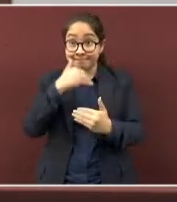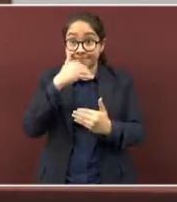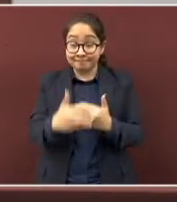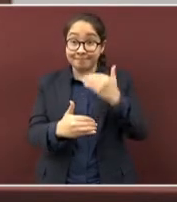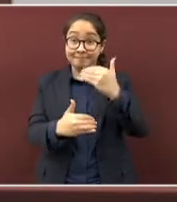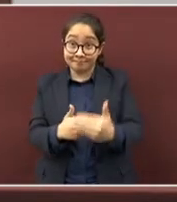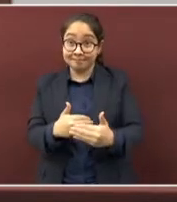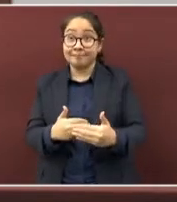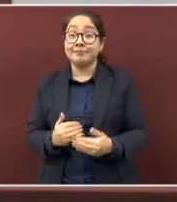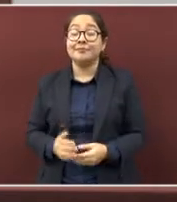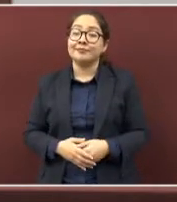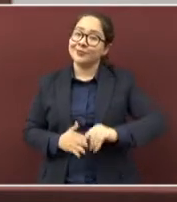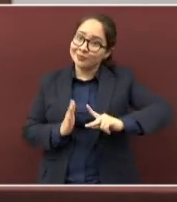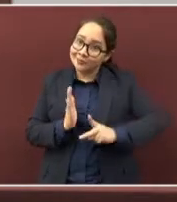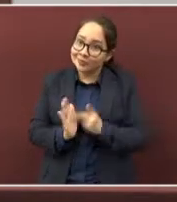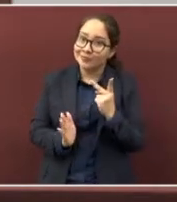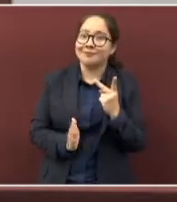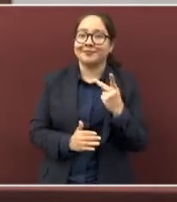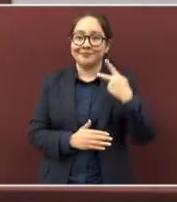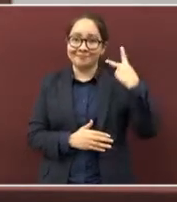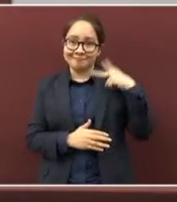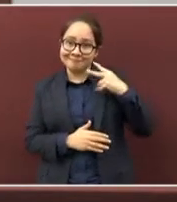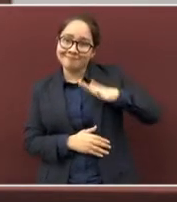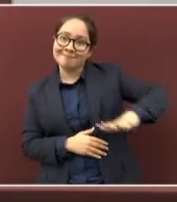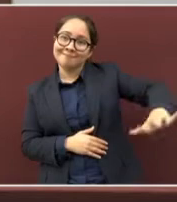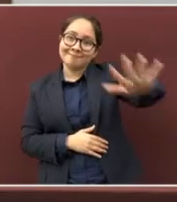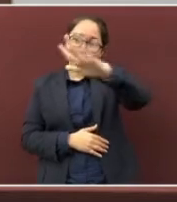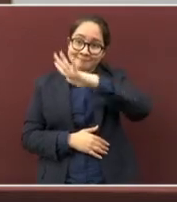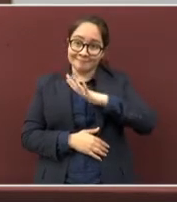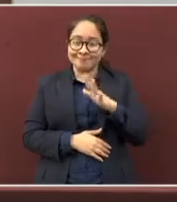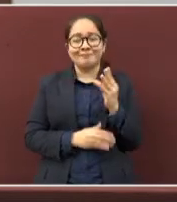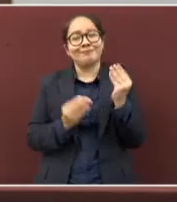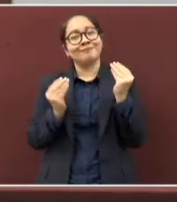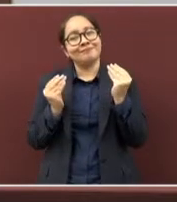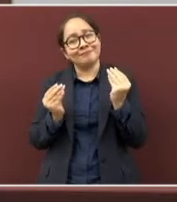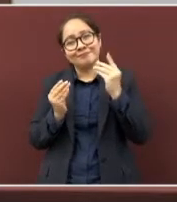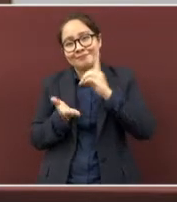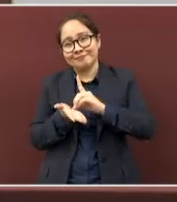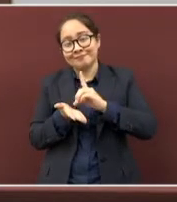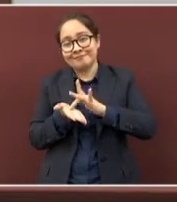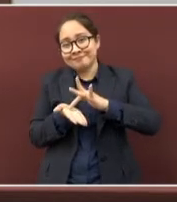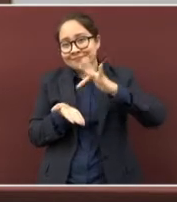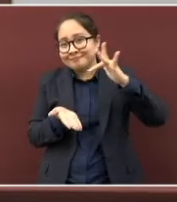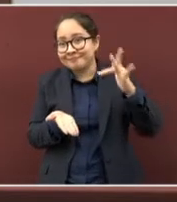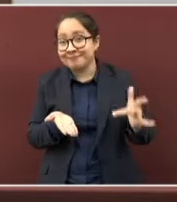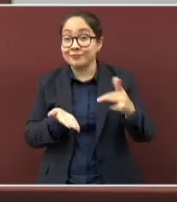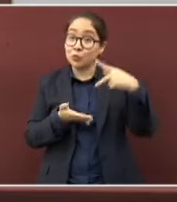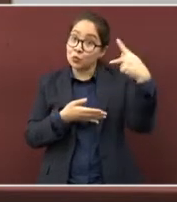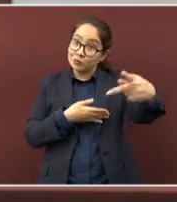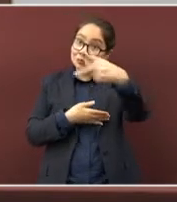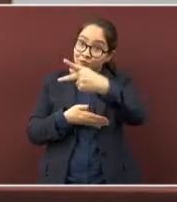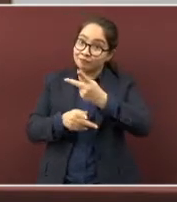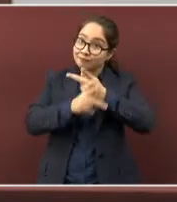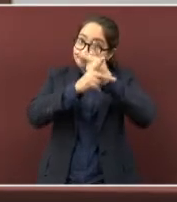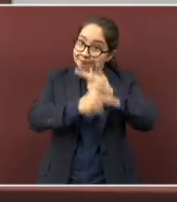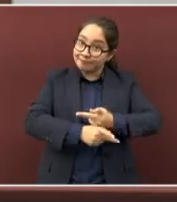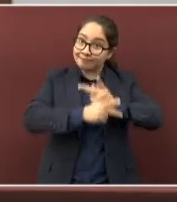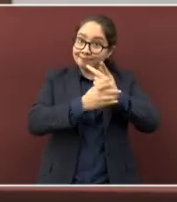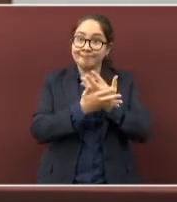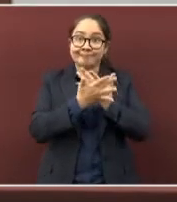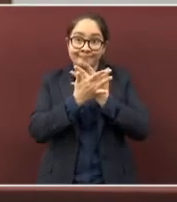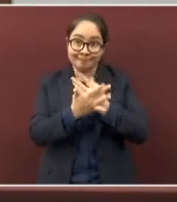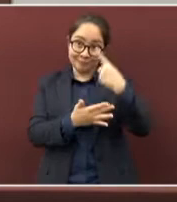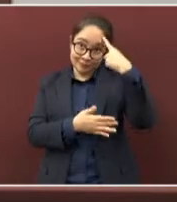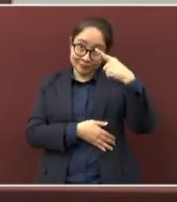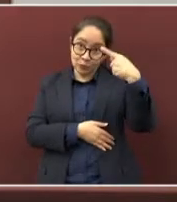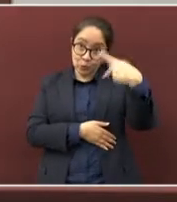Nuevamente, queridísima familia veracruzana, muchísimas gracias por esperar su turno de vacunación para sus